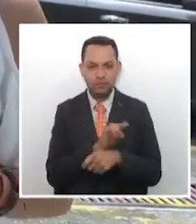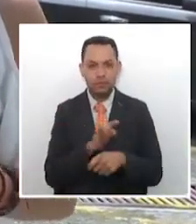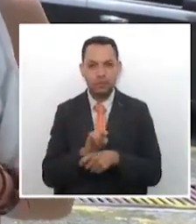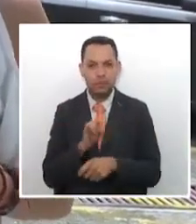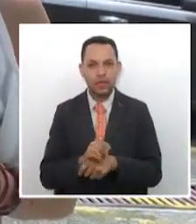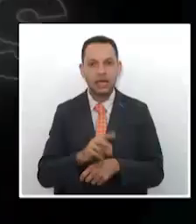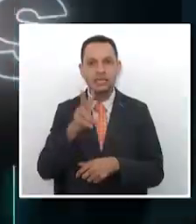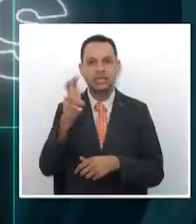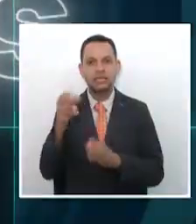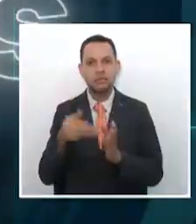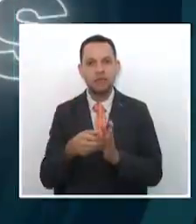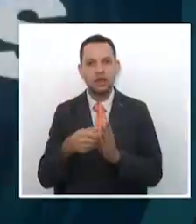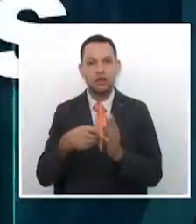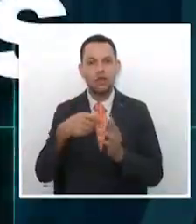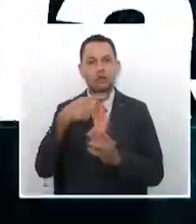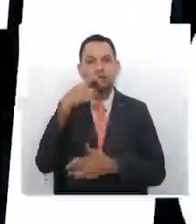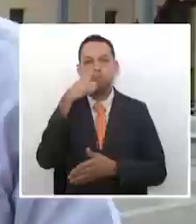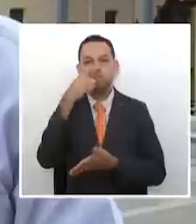más de 7.000 comparindos.